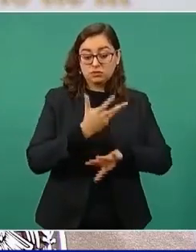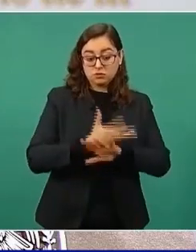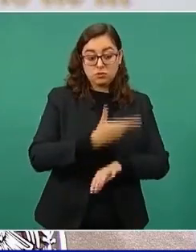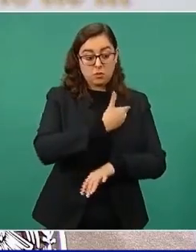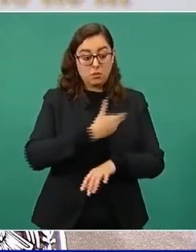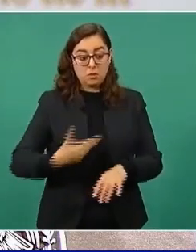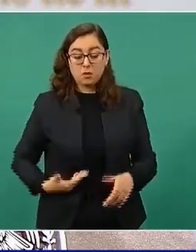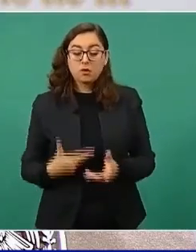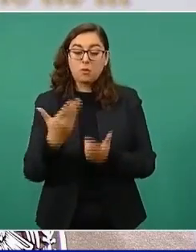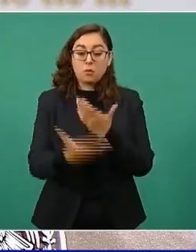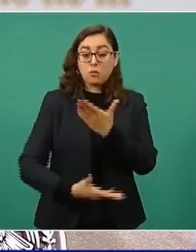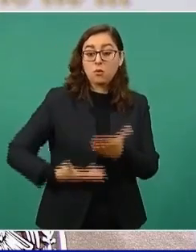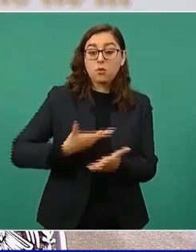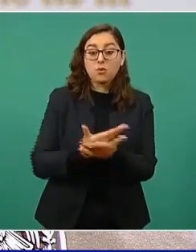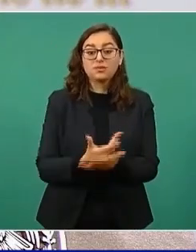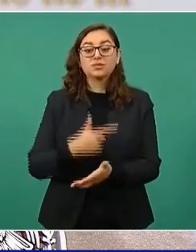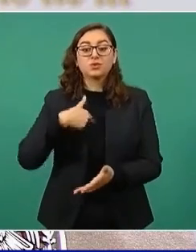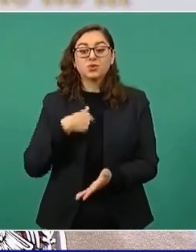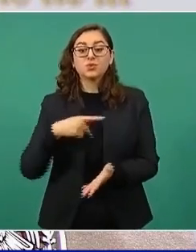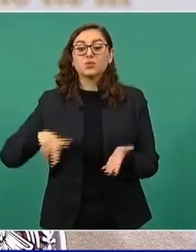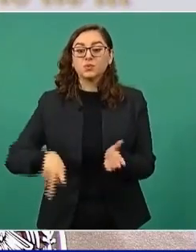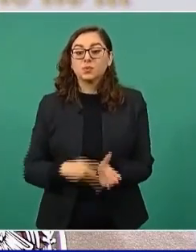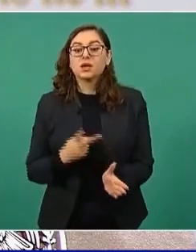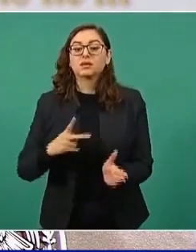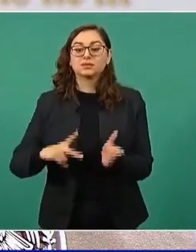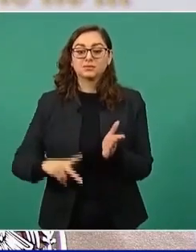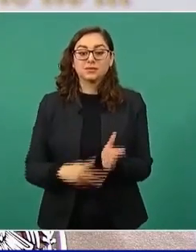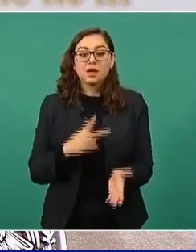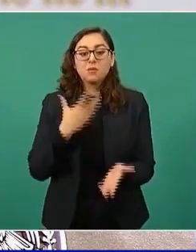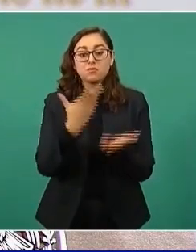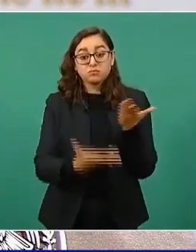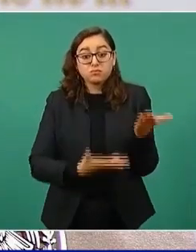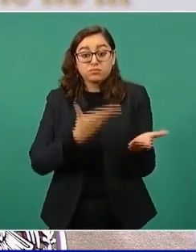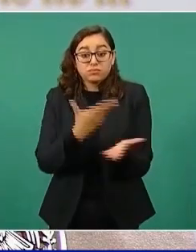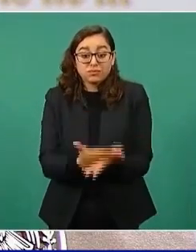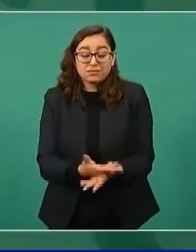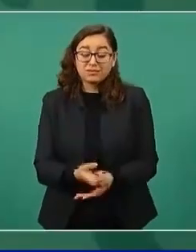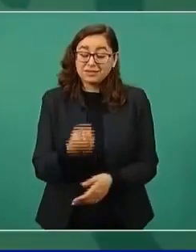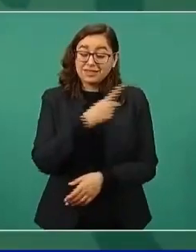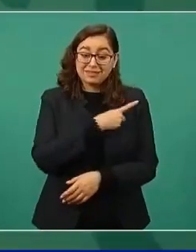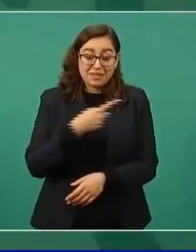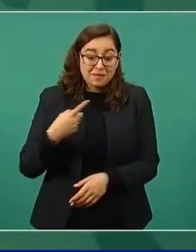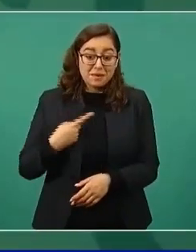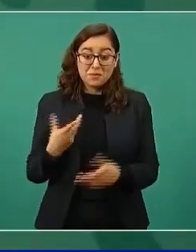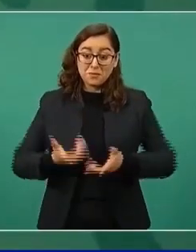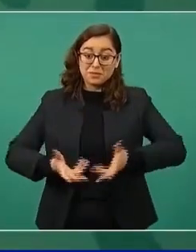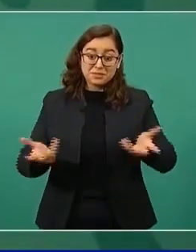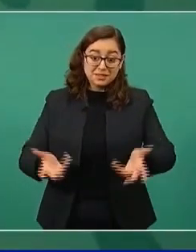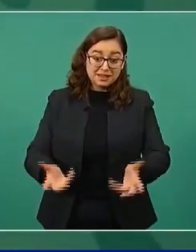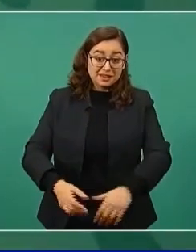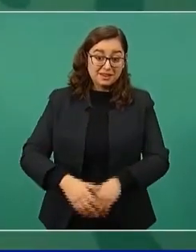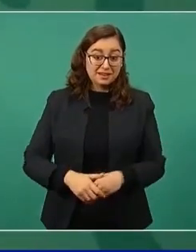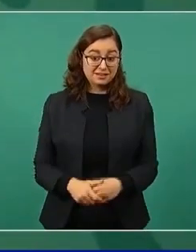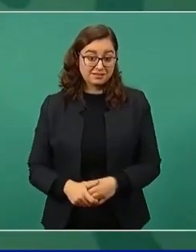lo que tenemos que llevar a cabo. Y